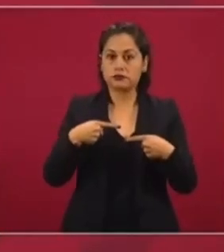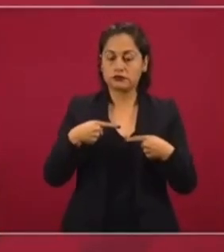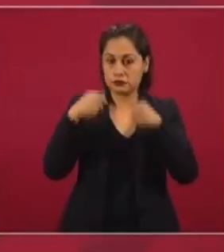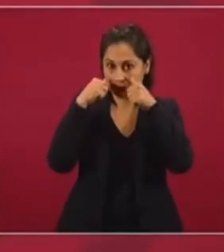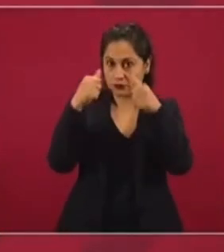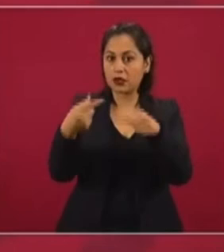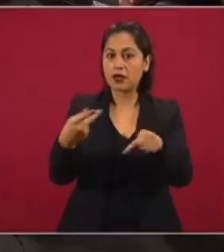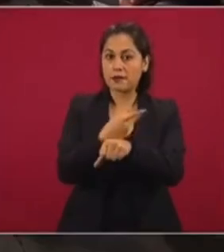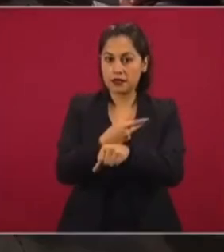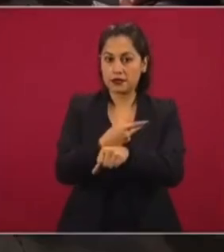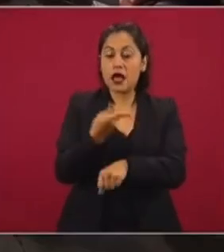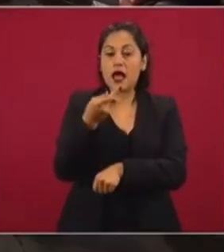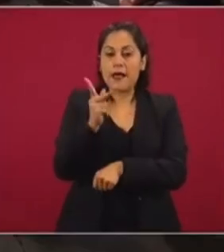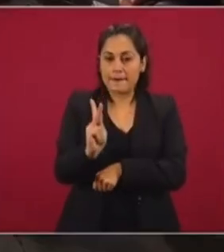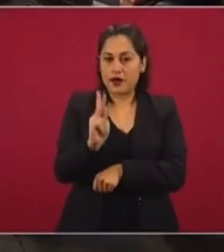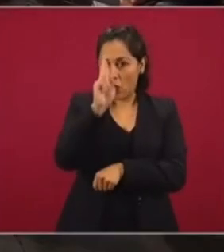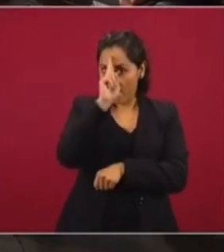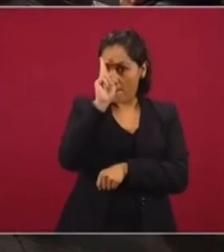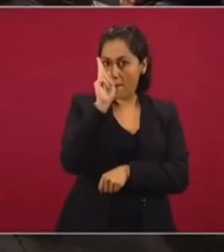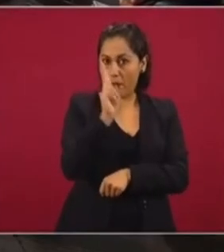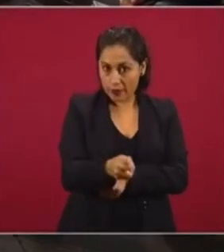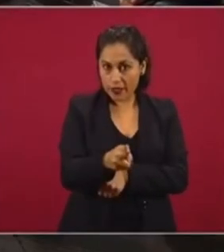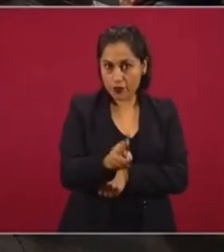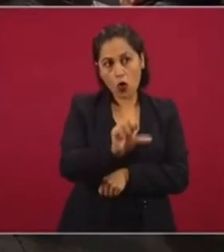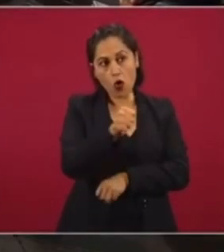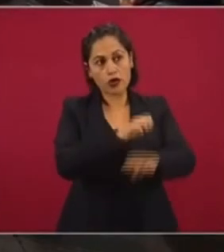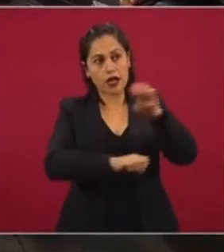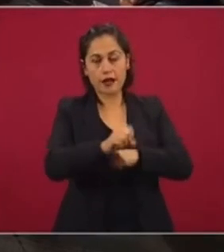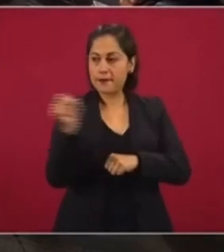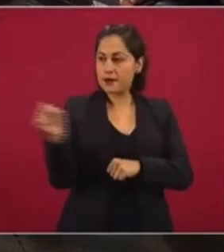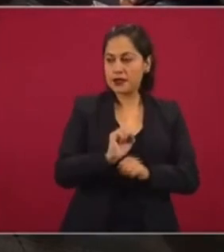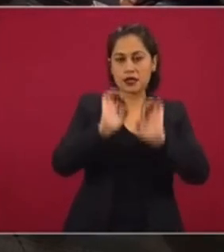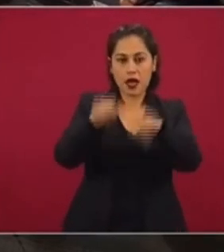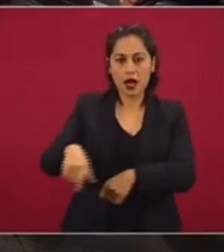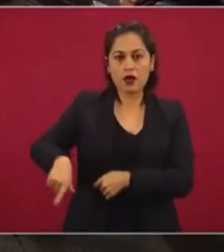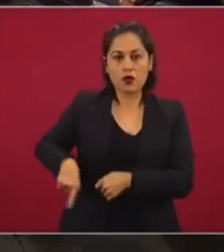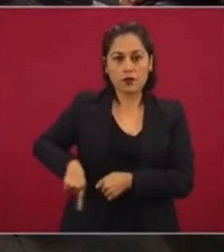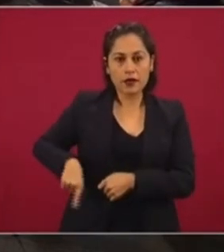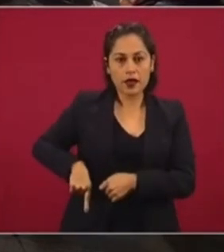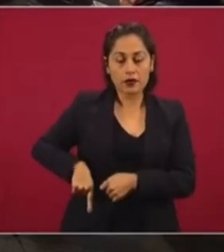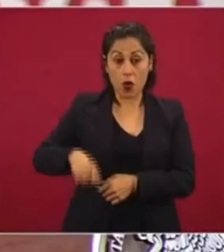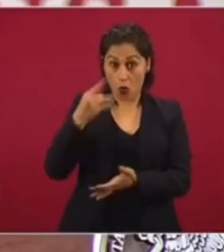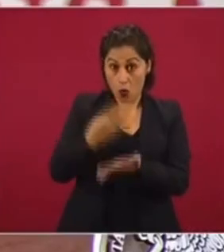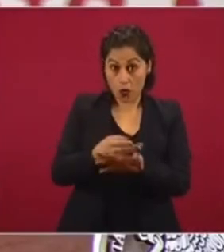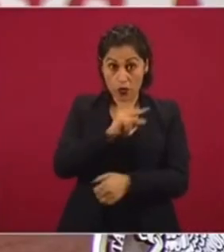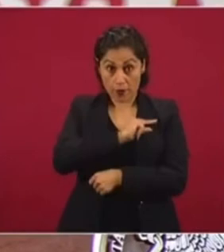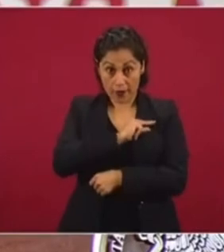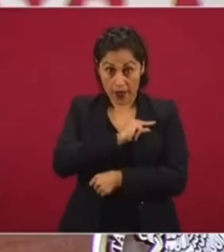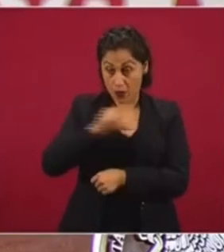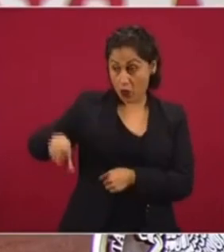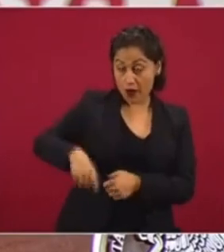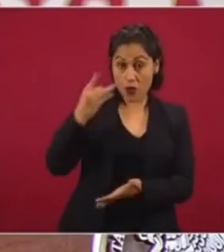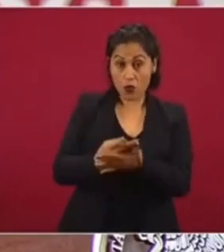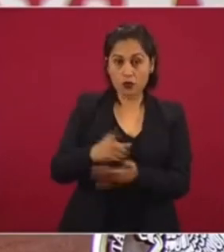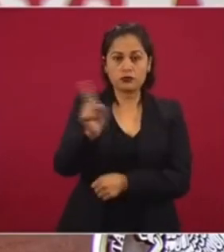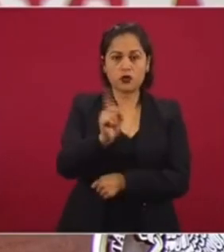a impedir la subcontratación y solo en el sector privado, no en el sector público, no. Es para todos.